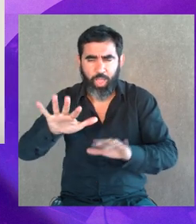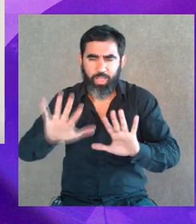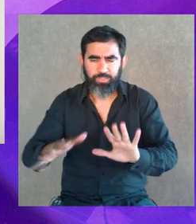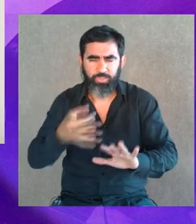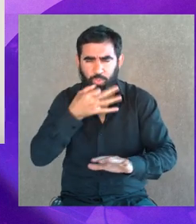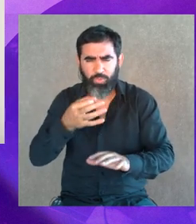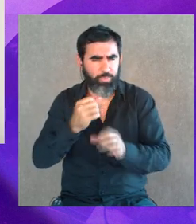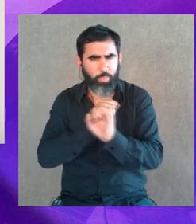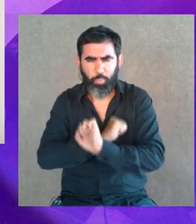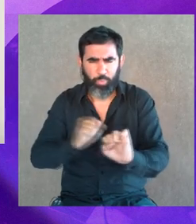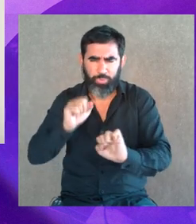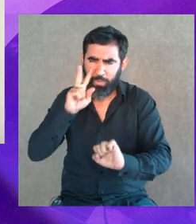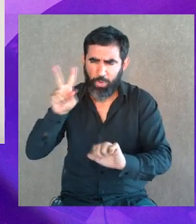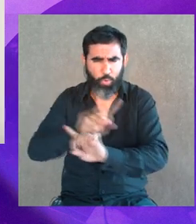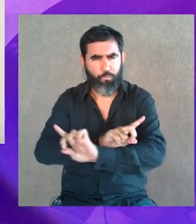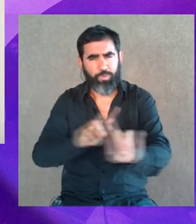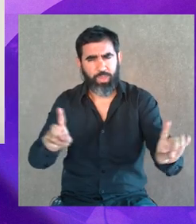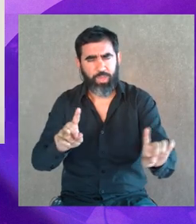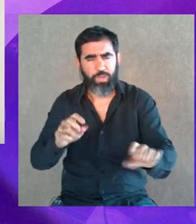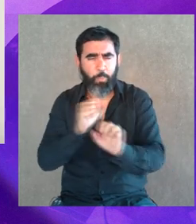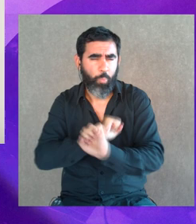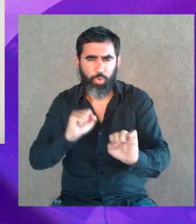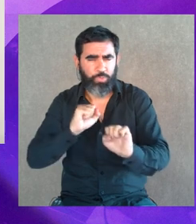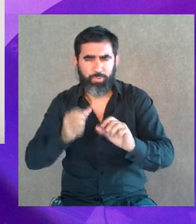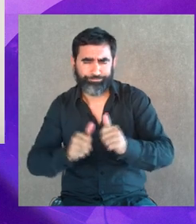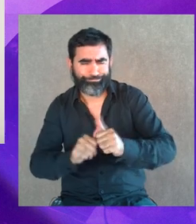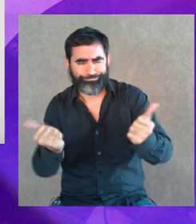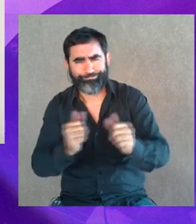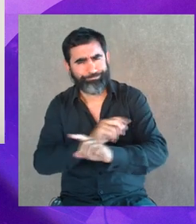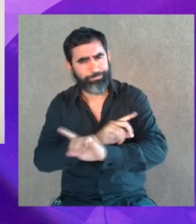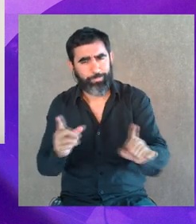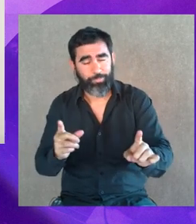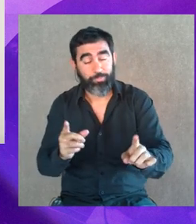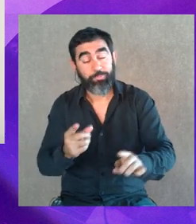de ese tipo y decía, es imposible no verlo, es imposible no escucharlo, es imposible no salir.